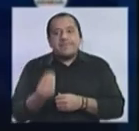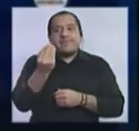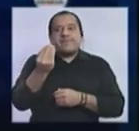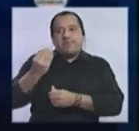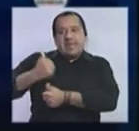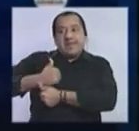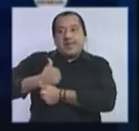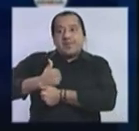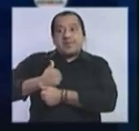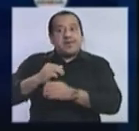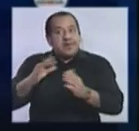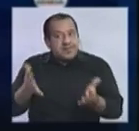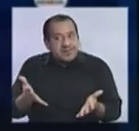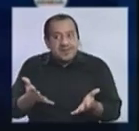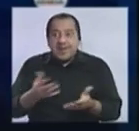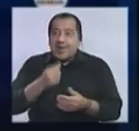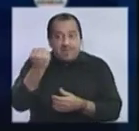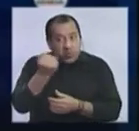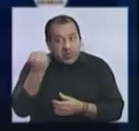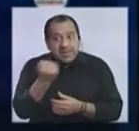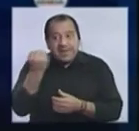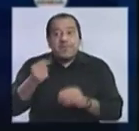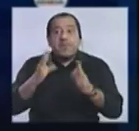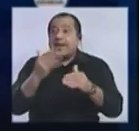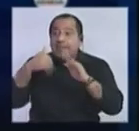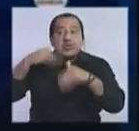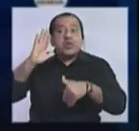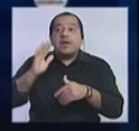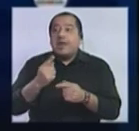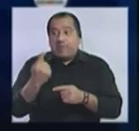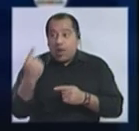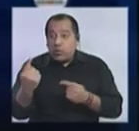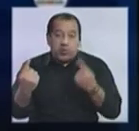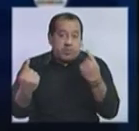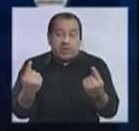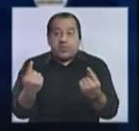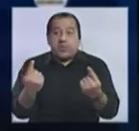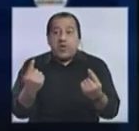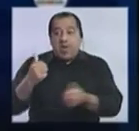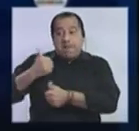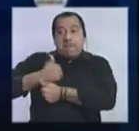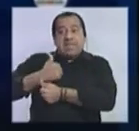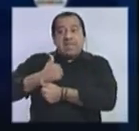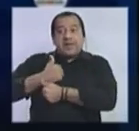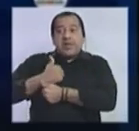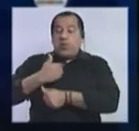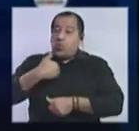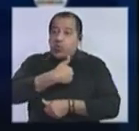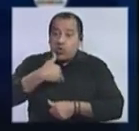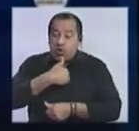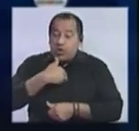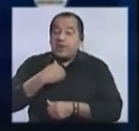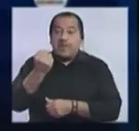llave, es decir, para conformar la mayoría, sea con quien sea. Manini, Cabildo Abierto